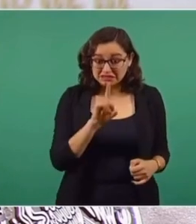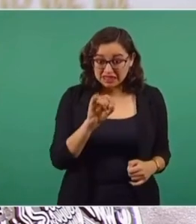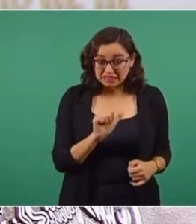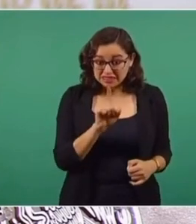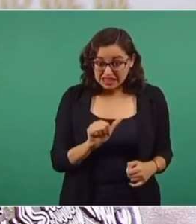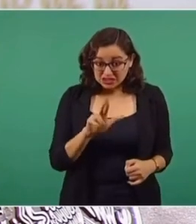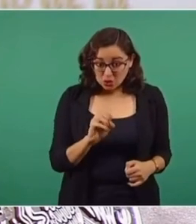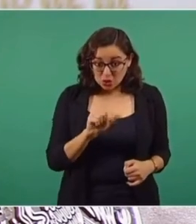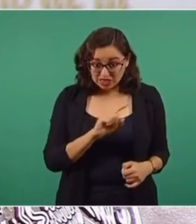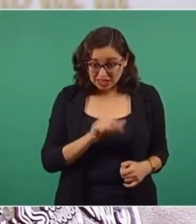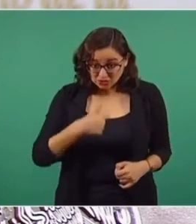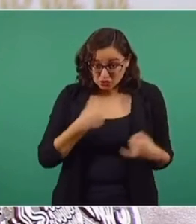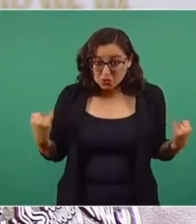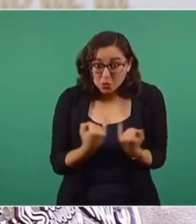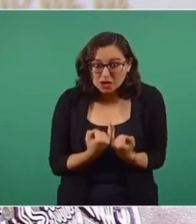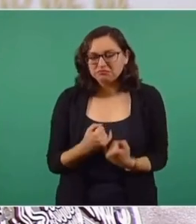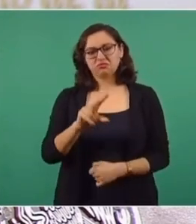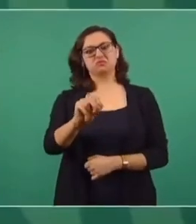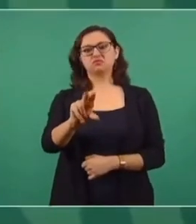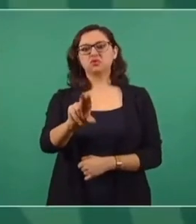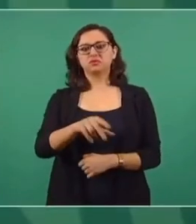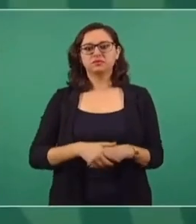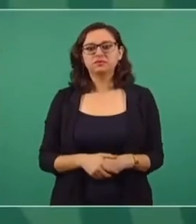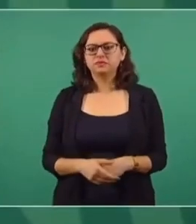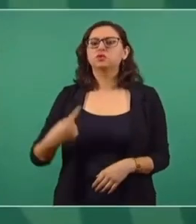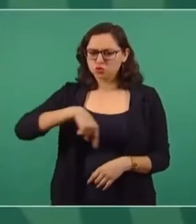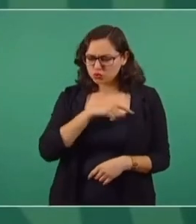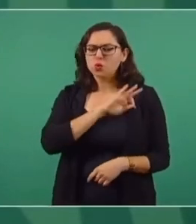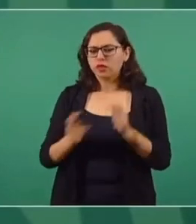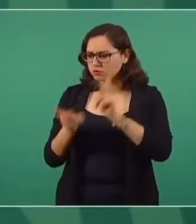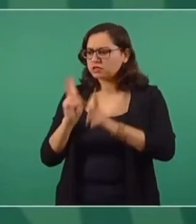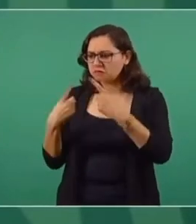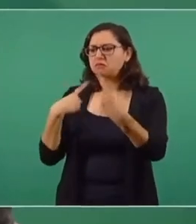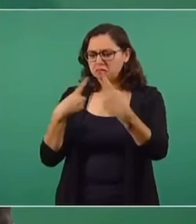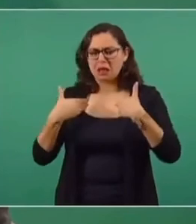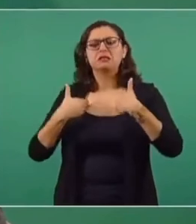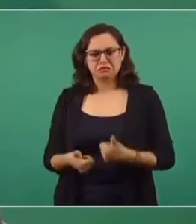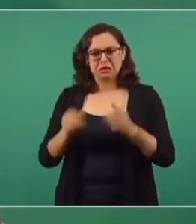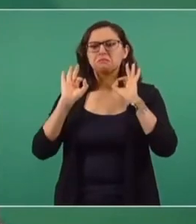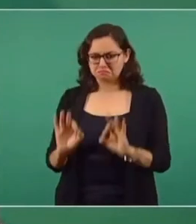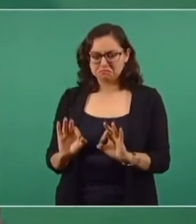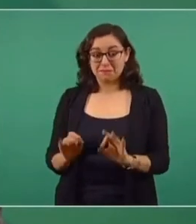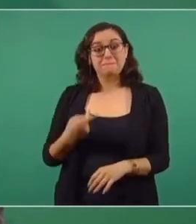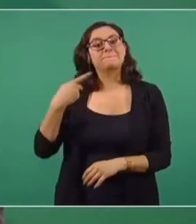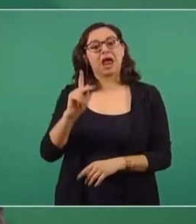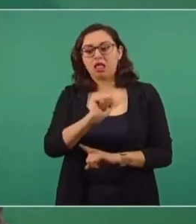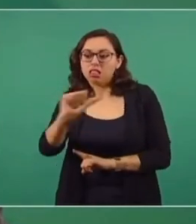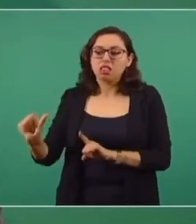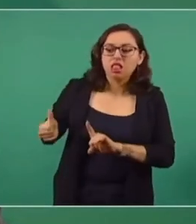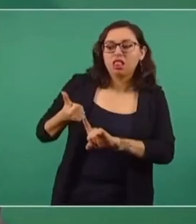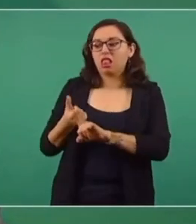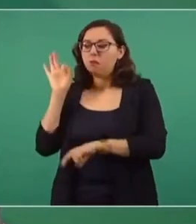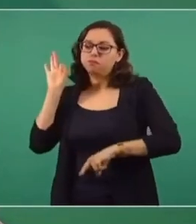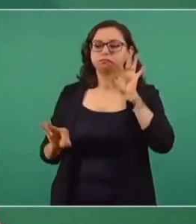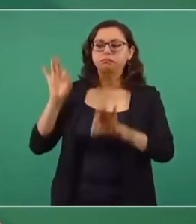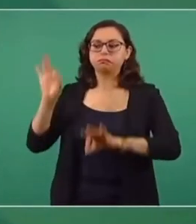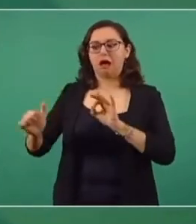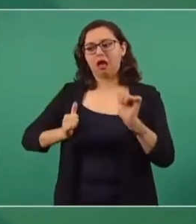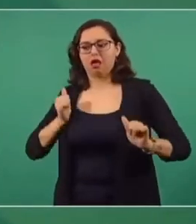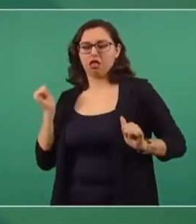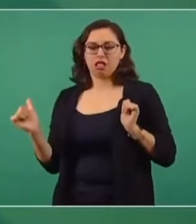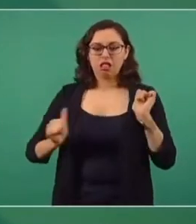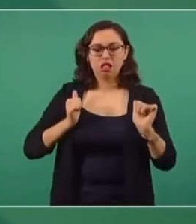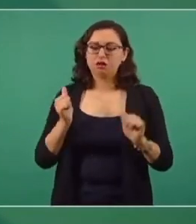Entonces, vamos a entendernos bien, pero no a los casicasgos. Nadie debe de abusar en ningún